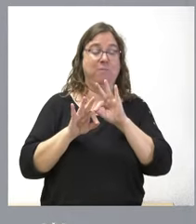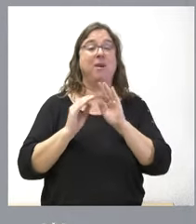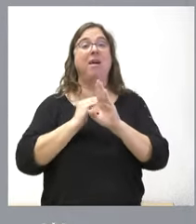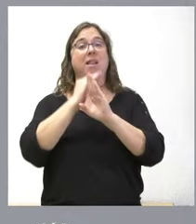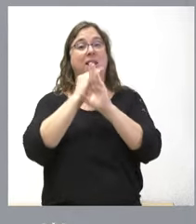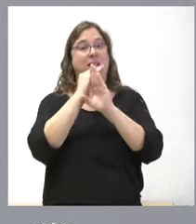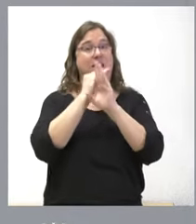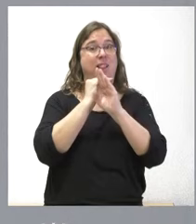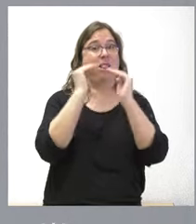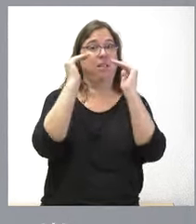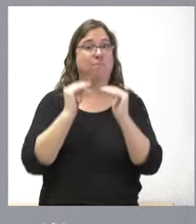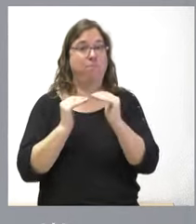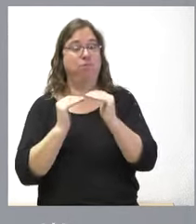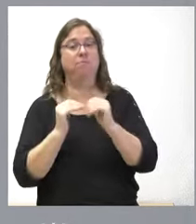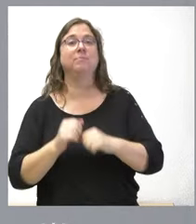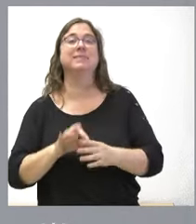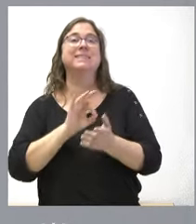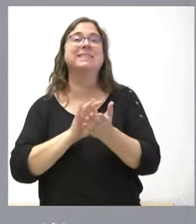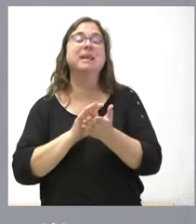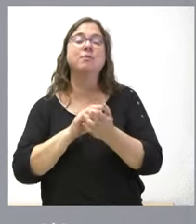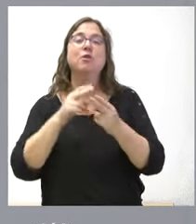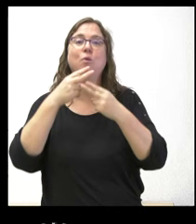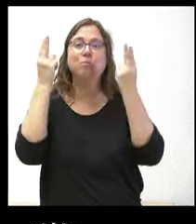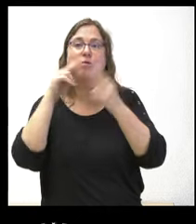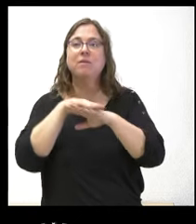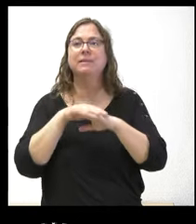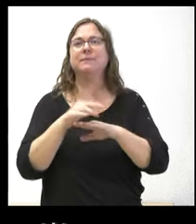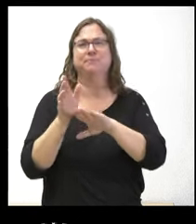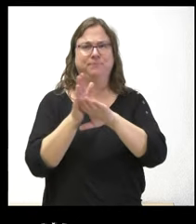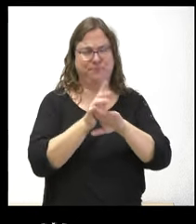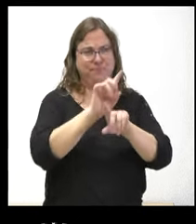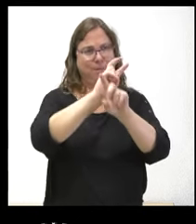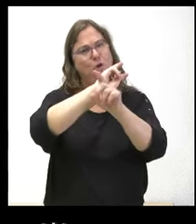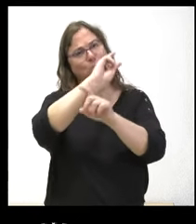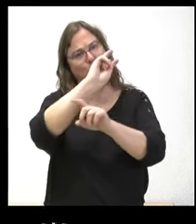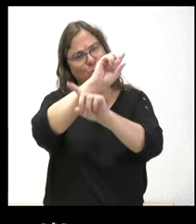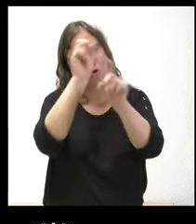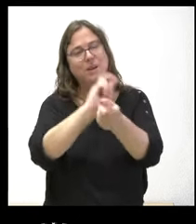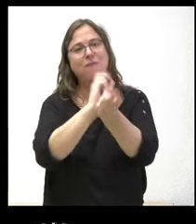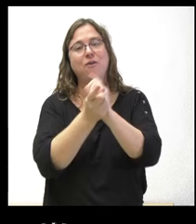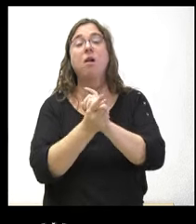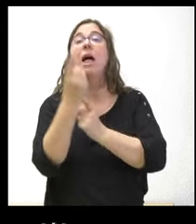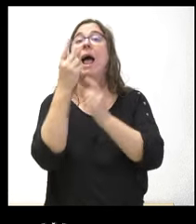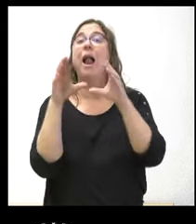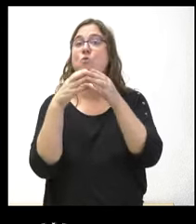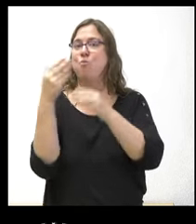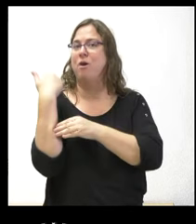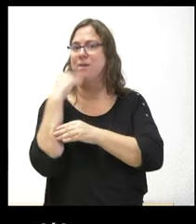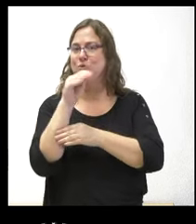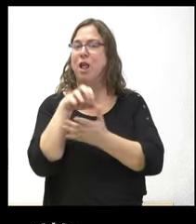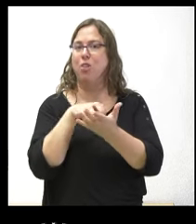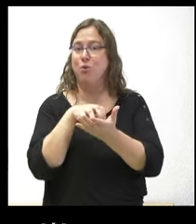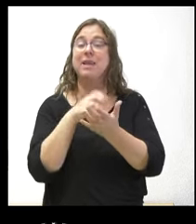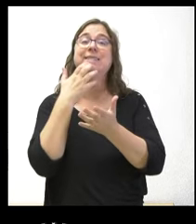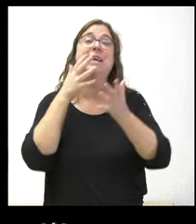del nivel en la prestación de los servicios públicos esenciales lo planteo de otra manera ayer algún grupo expresaba dudas de que el consejo de